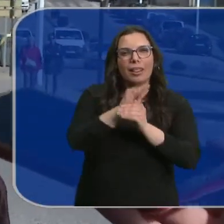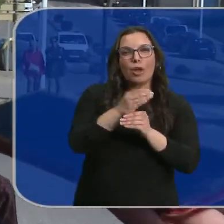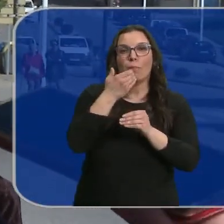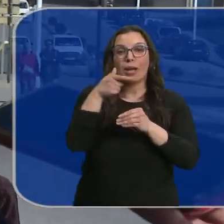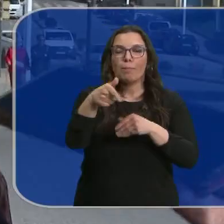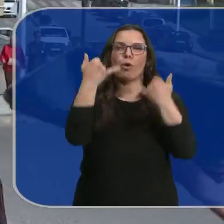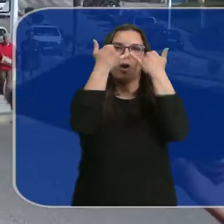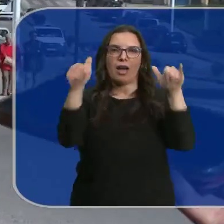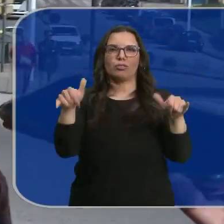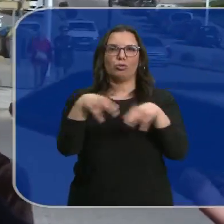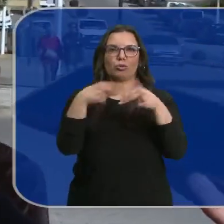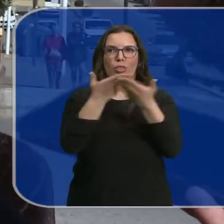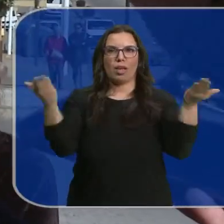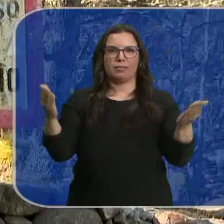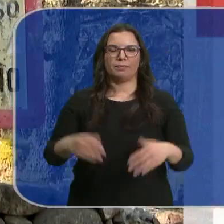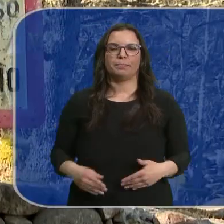este tipo de actos sociales.